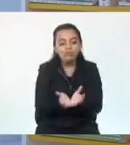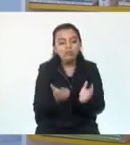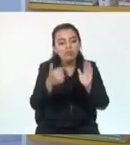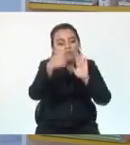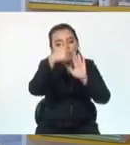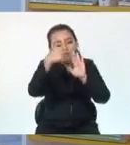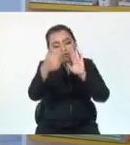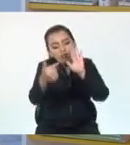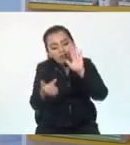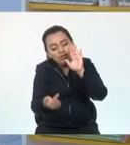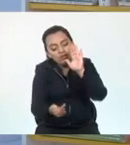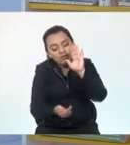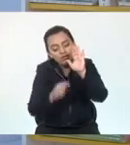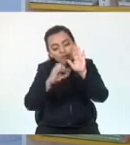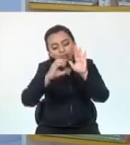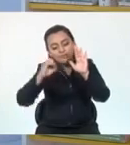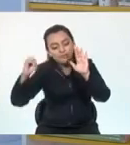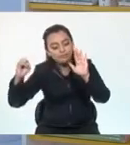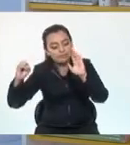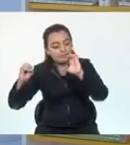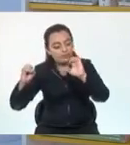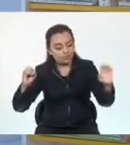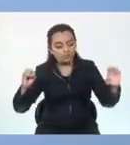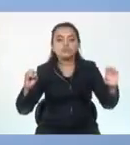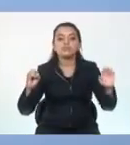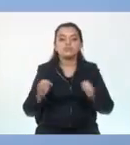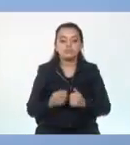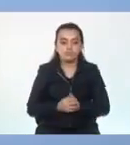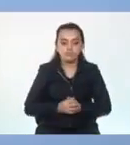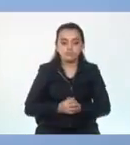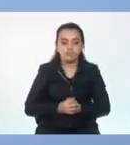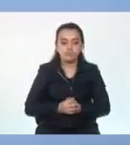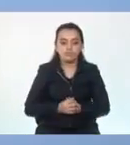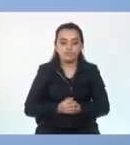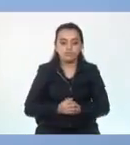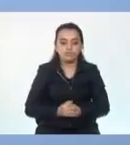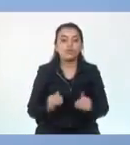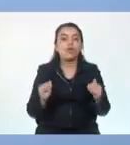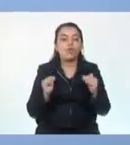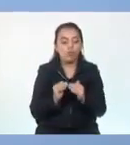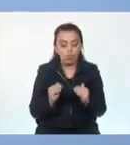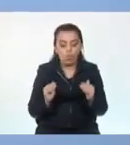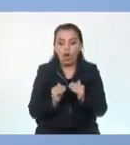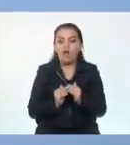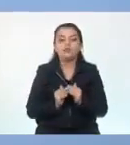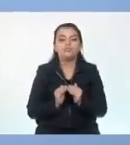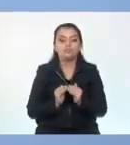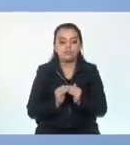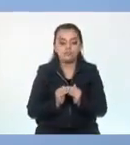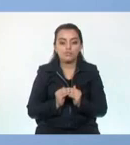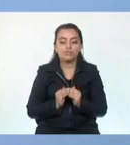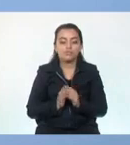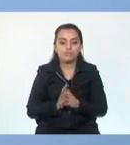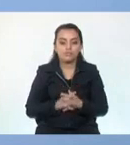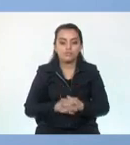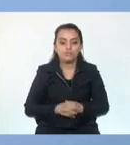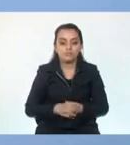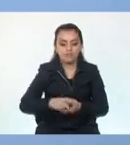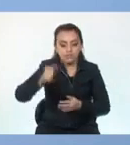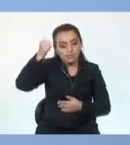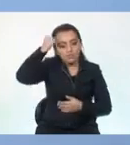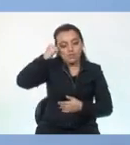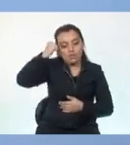también en este y oeste. Además, también hemos aprendido